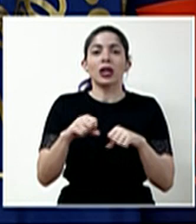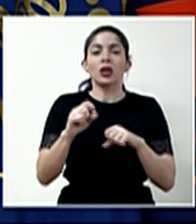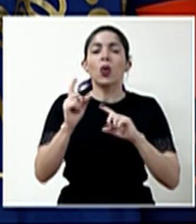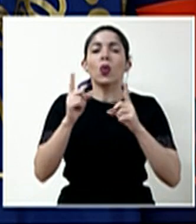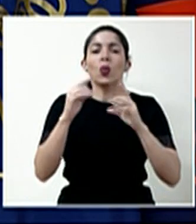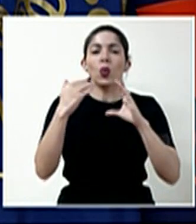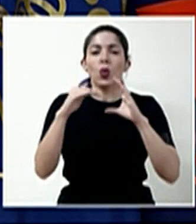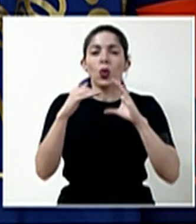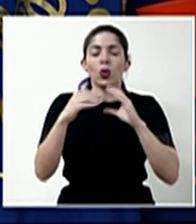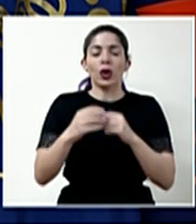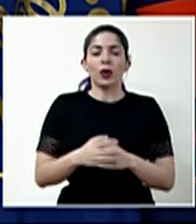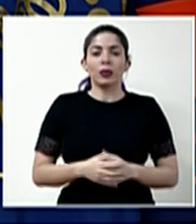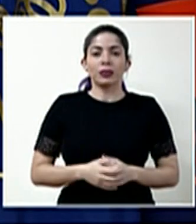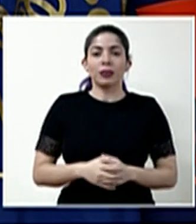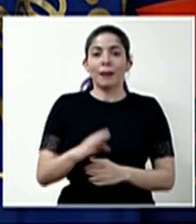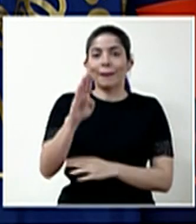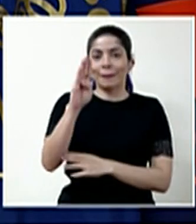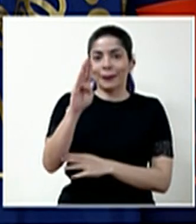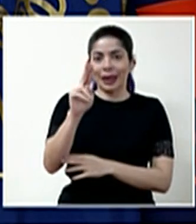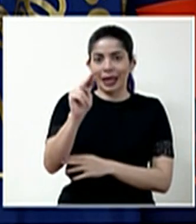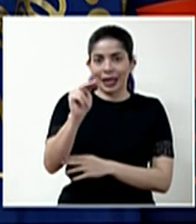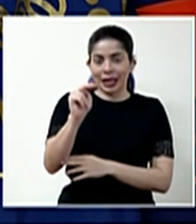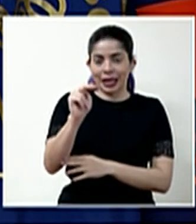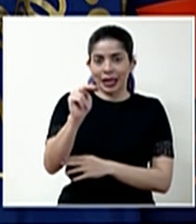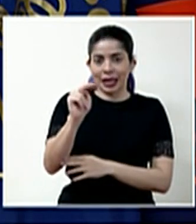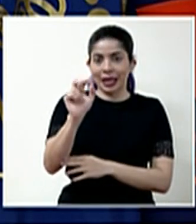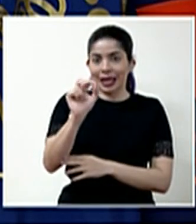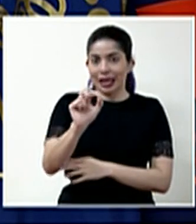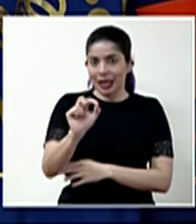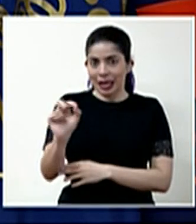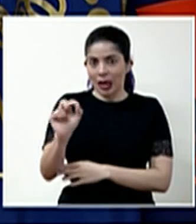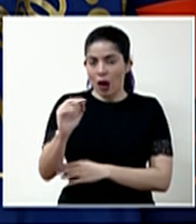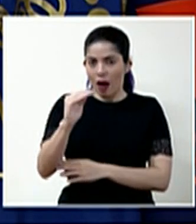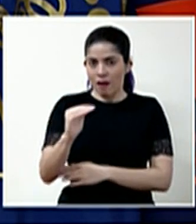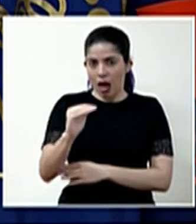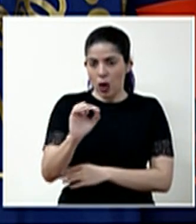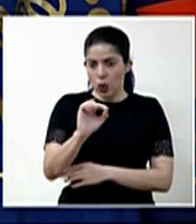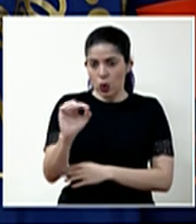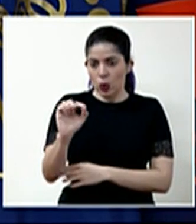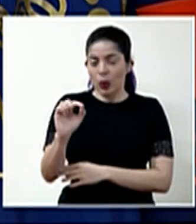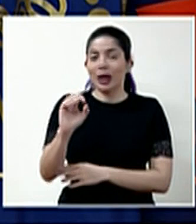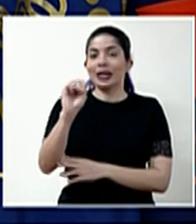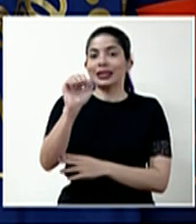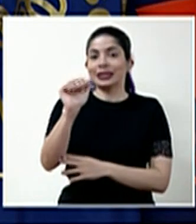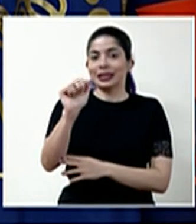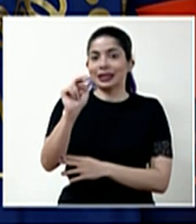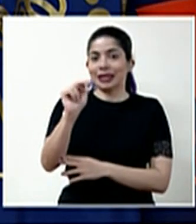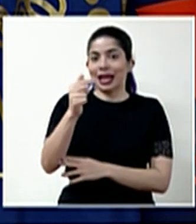siguiente correo electrónico. bn-sangre